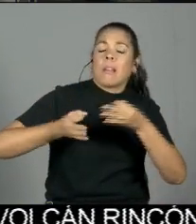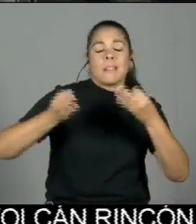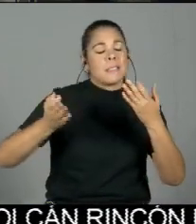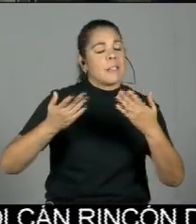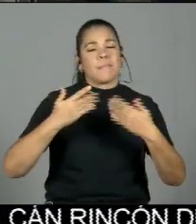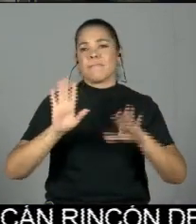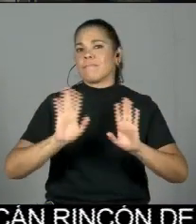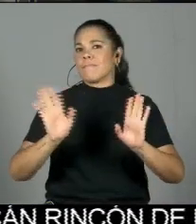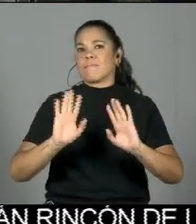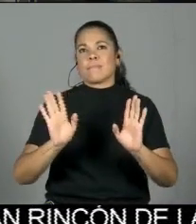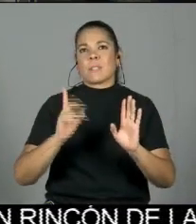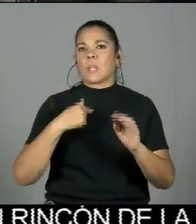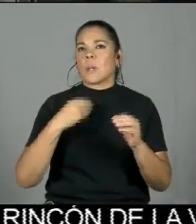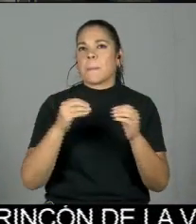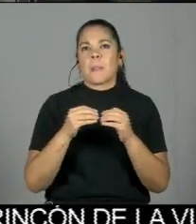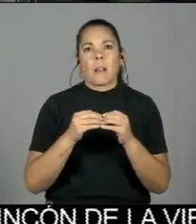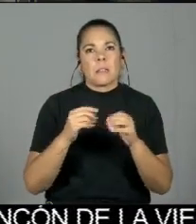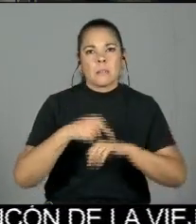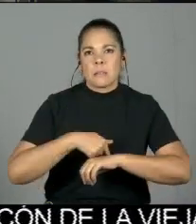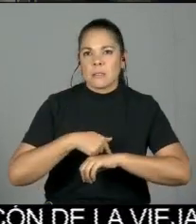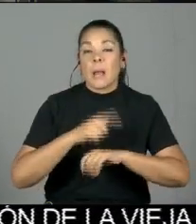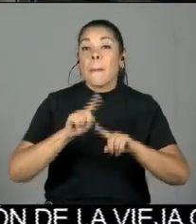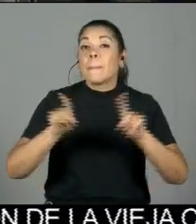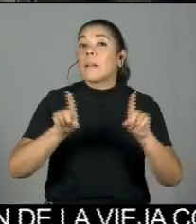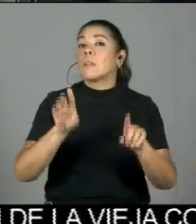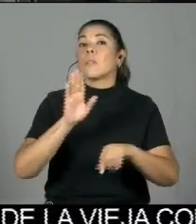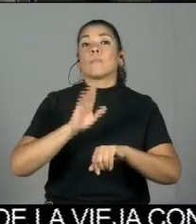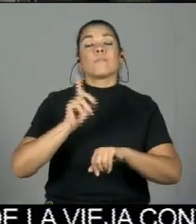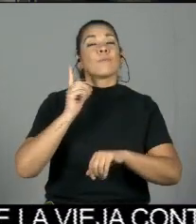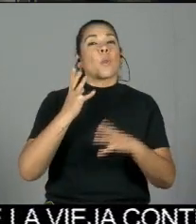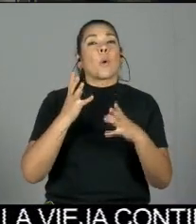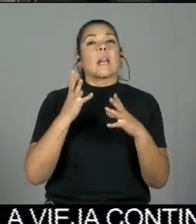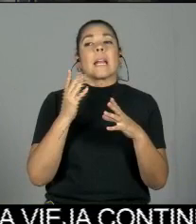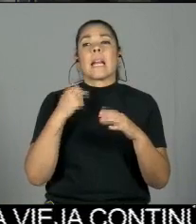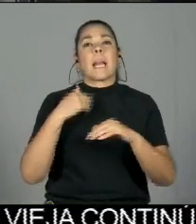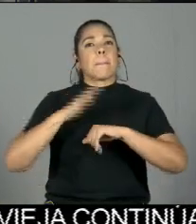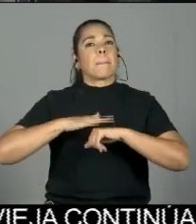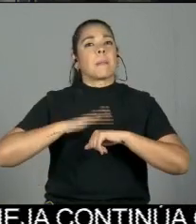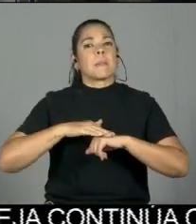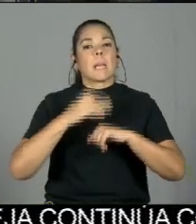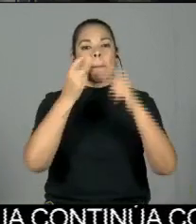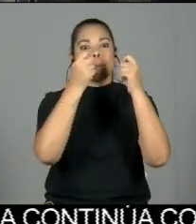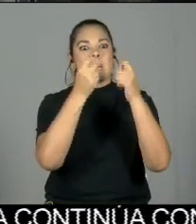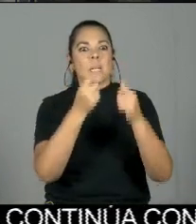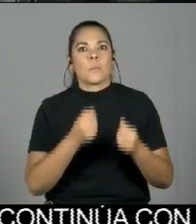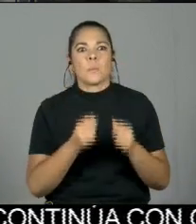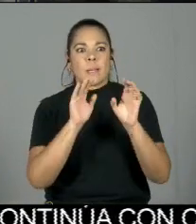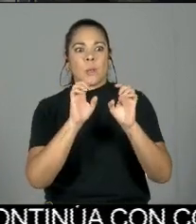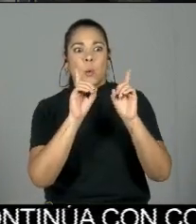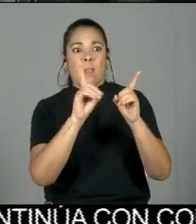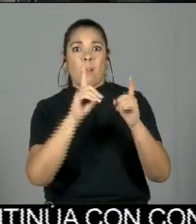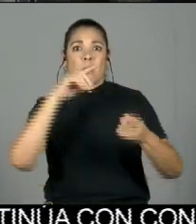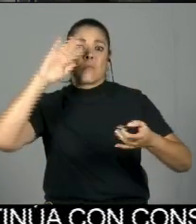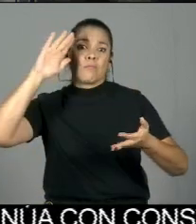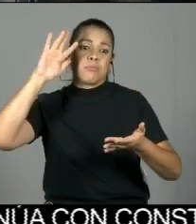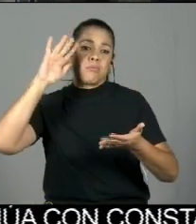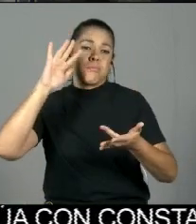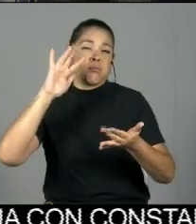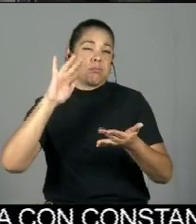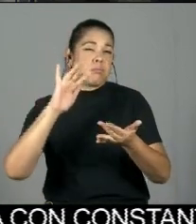no podemos nosotros permitir más que el presupuesto de la educación se siga reduciendo. Si la